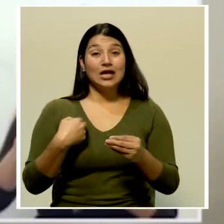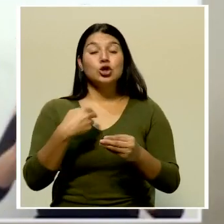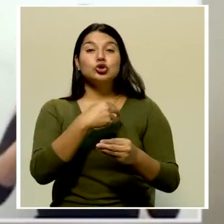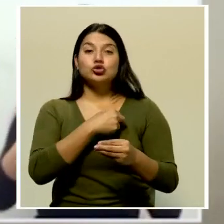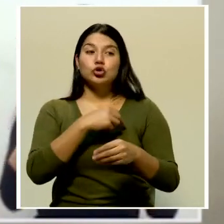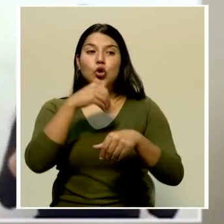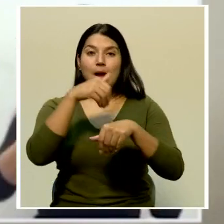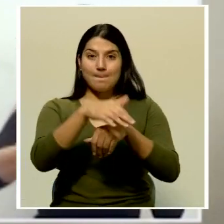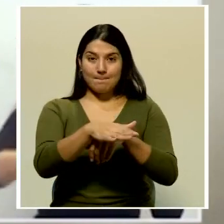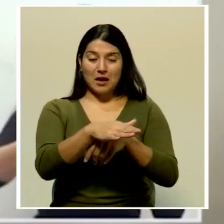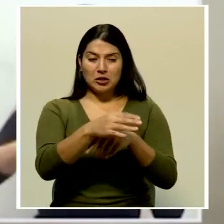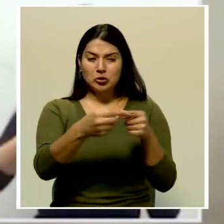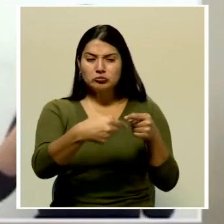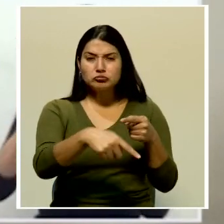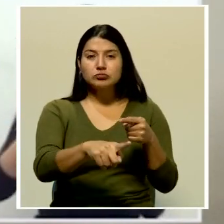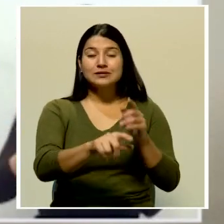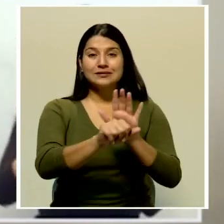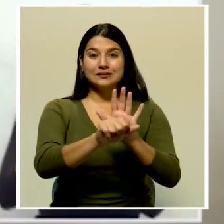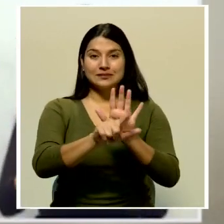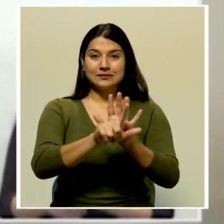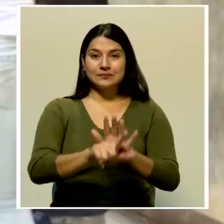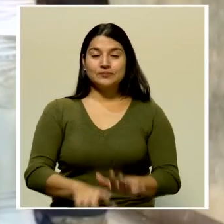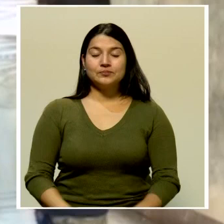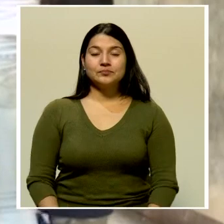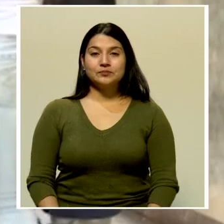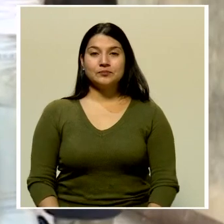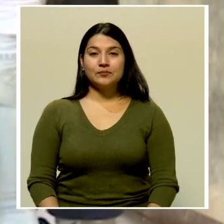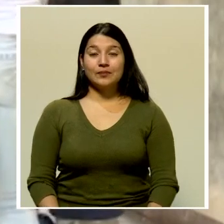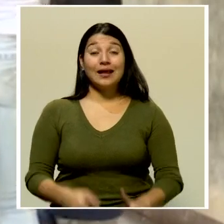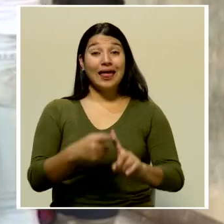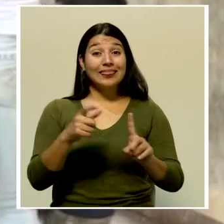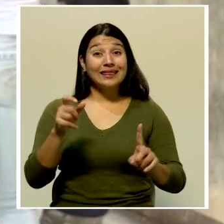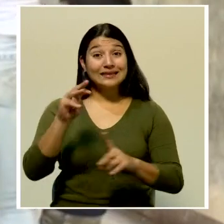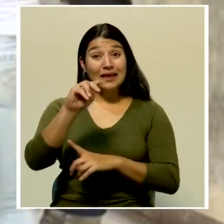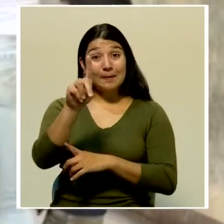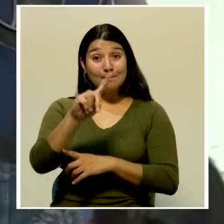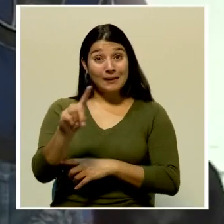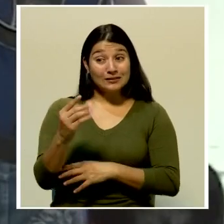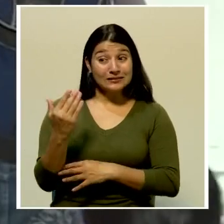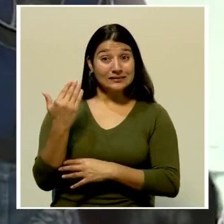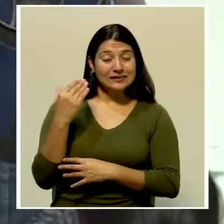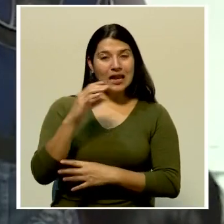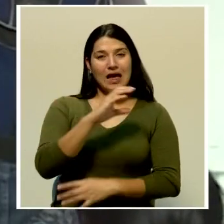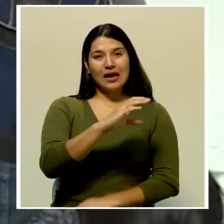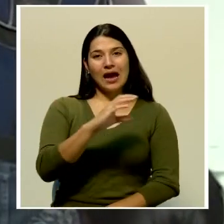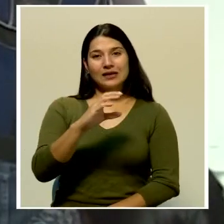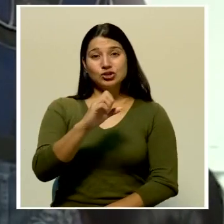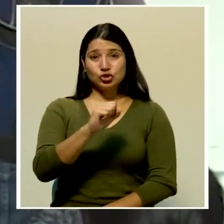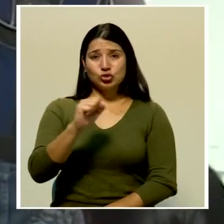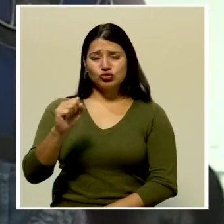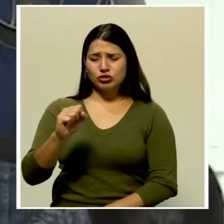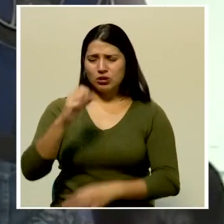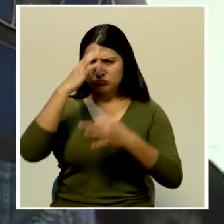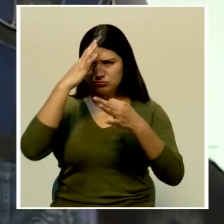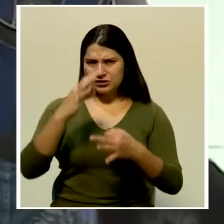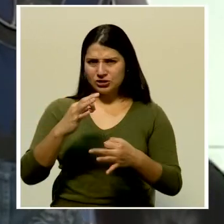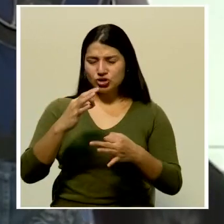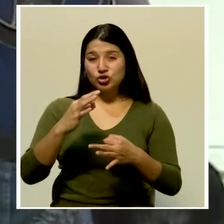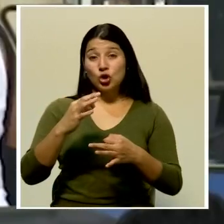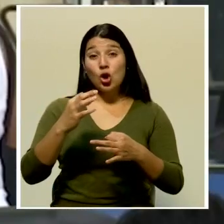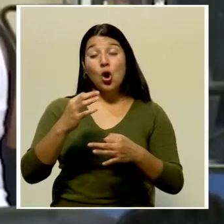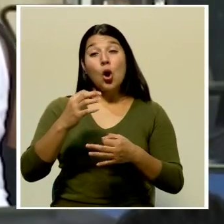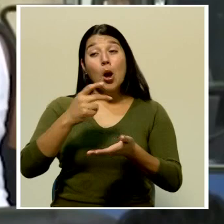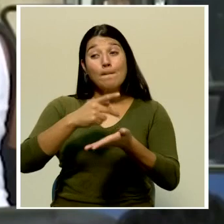enviando próximamente a la Asamblea Legislativa. Desde marzo pasado, la Caja de Seguro Social acordó reducir la base mínima